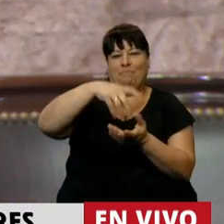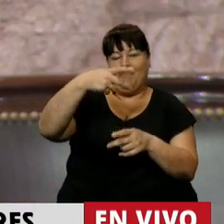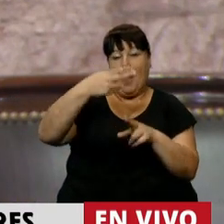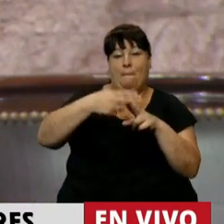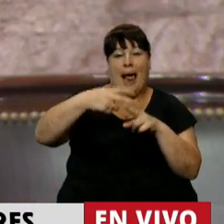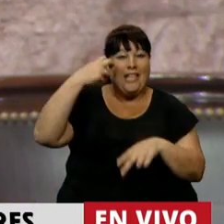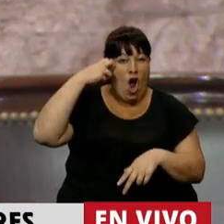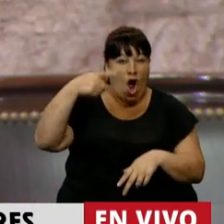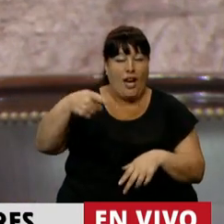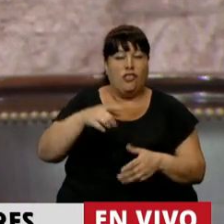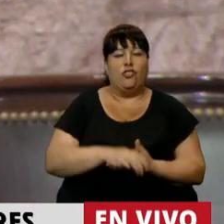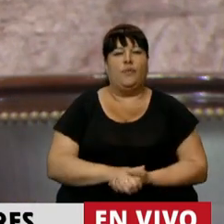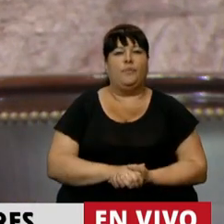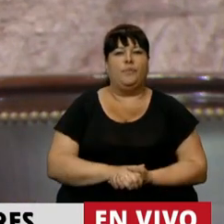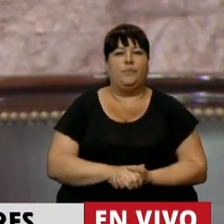congresos.